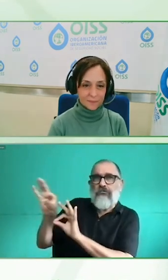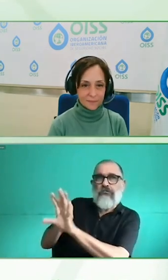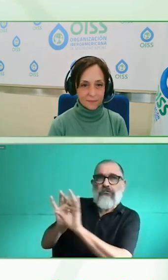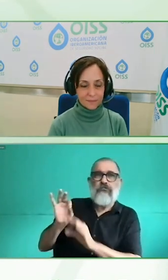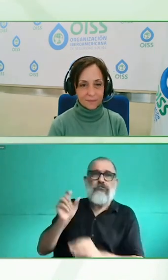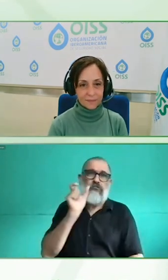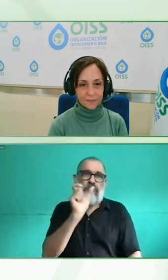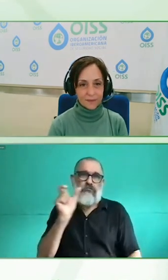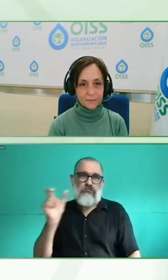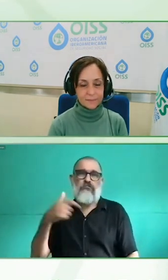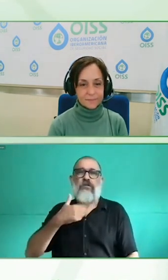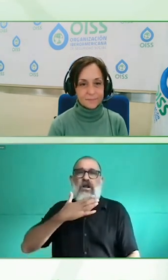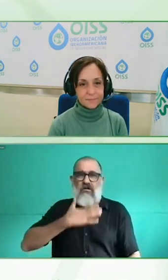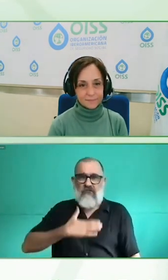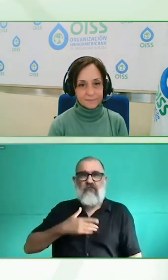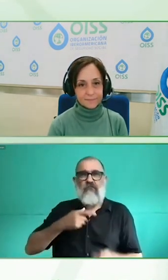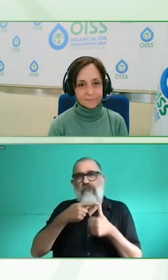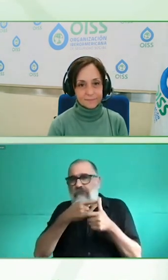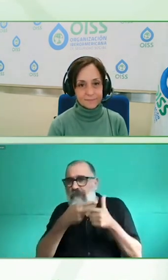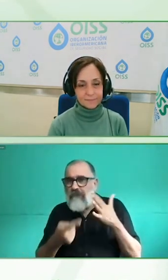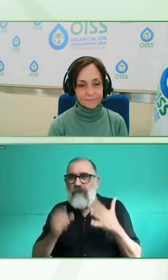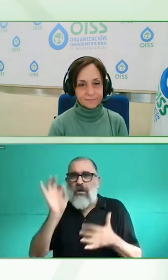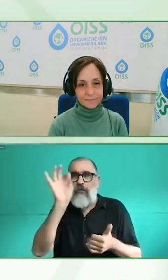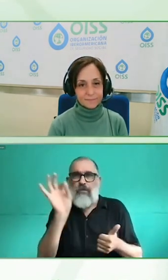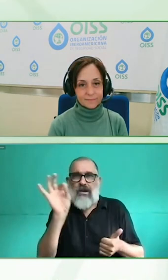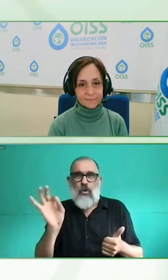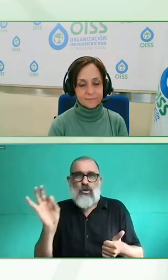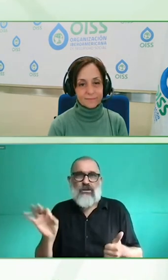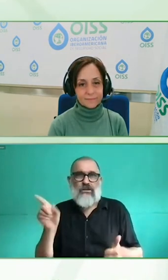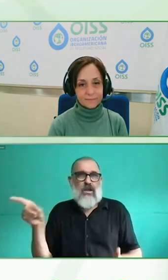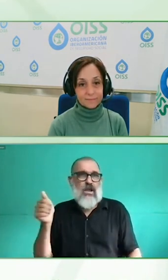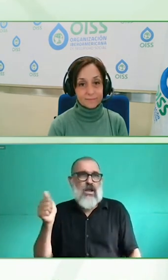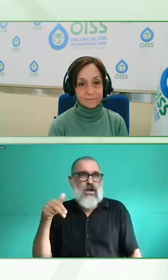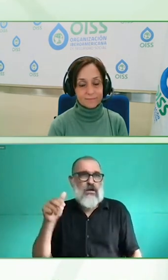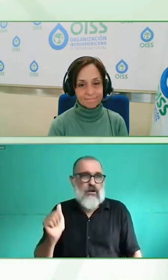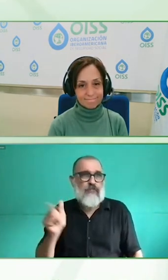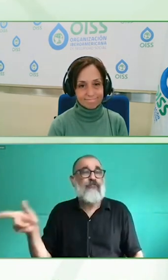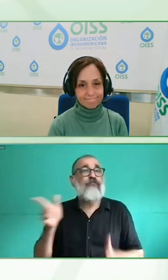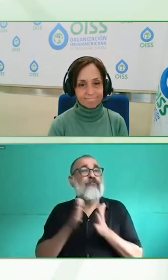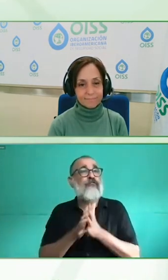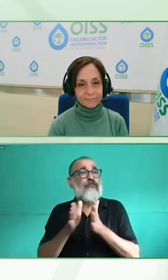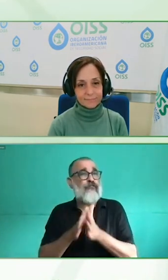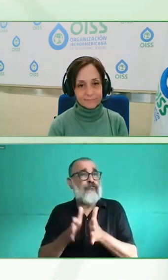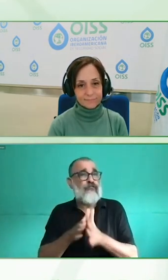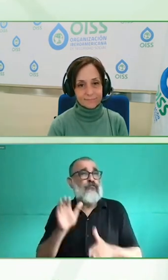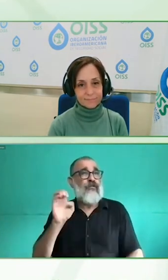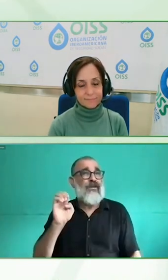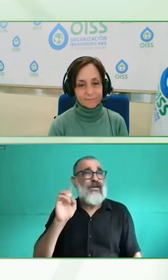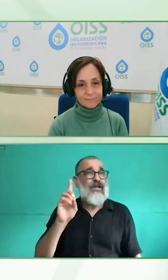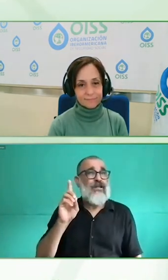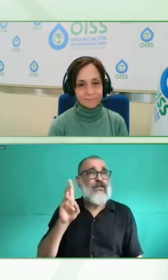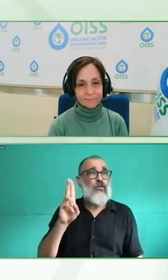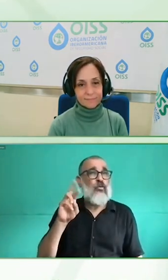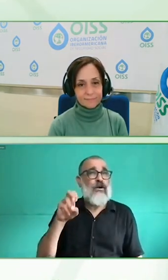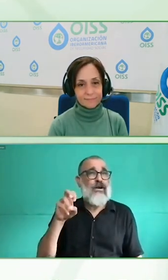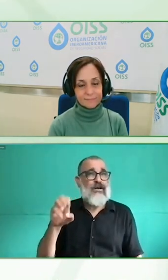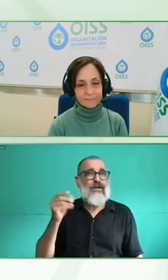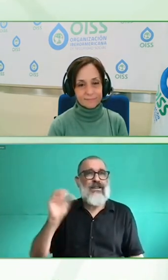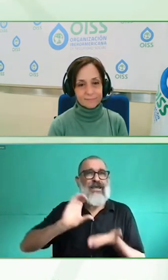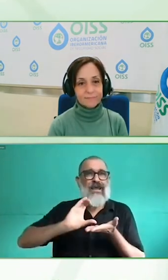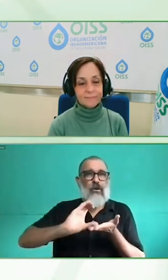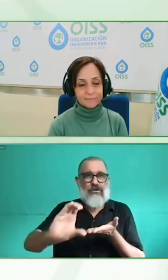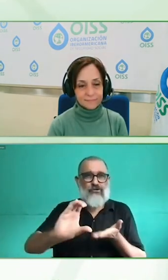avanza en esto, Ana, con las diferencias sociales de ingreso, de educación que tiene cada país en Latinoamérica?